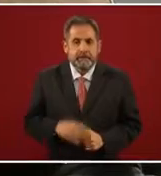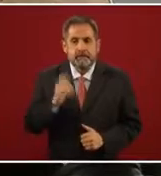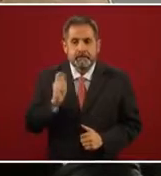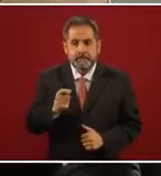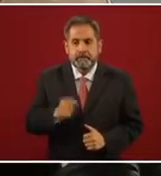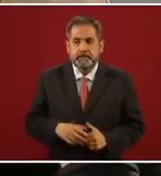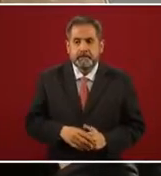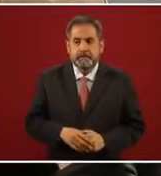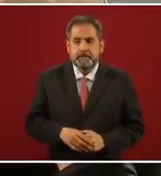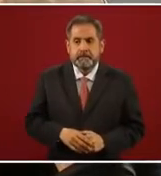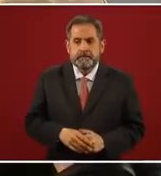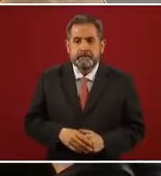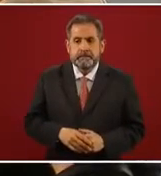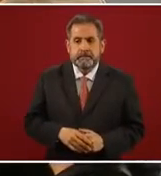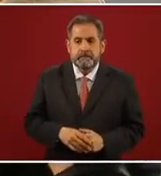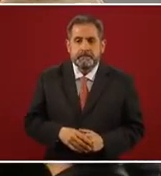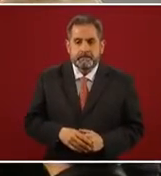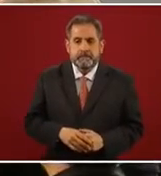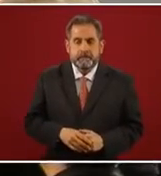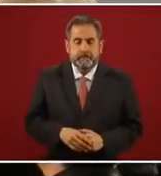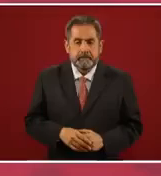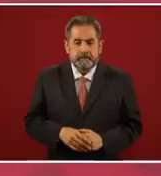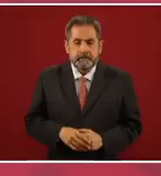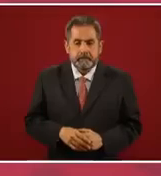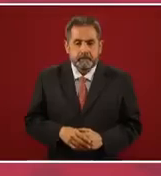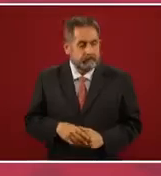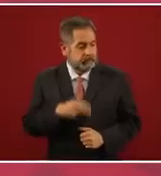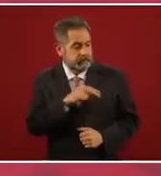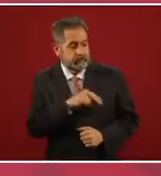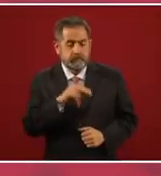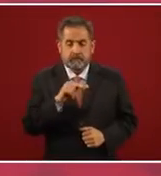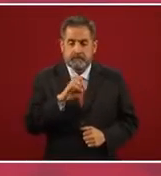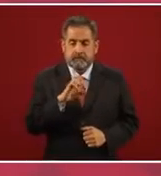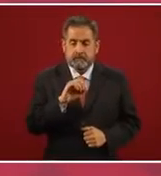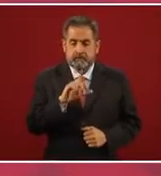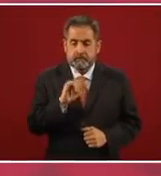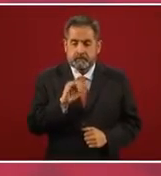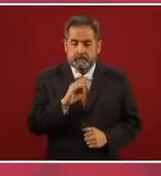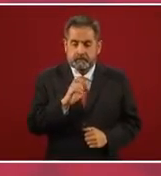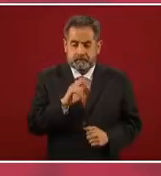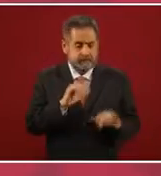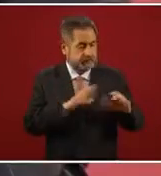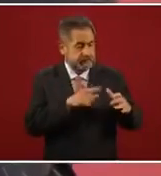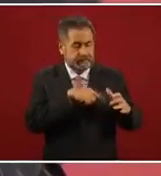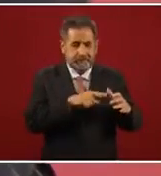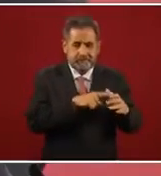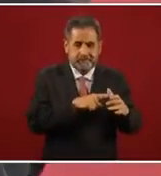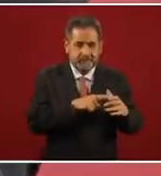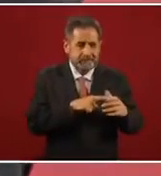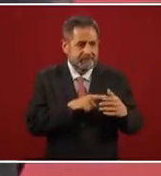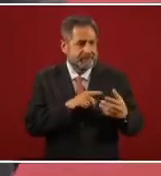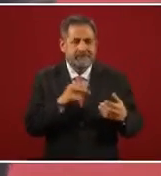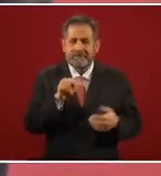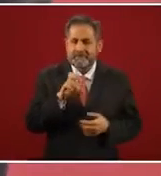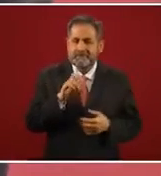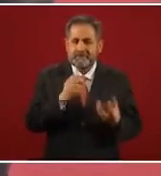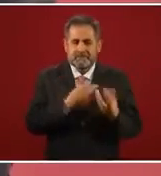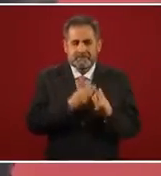el neoliberalismo es neoporfirismo